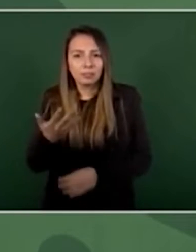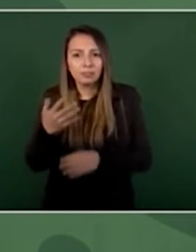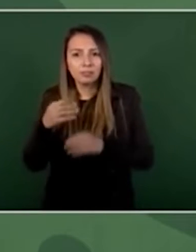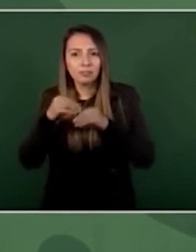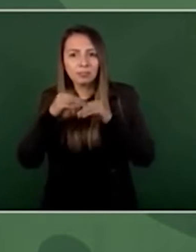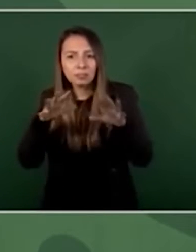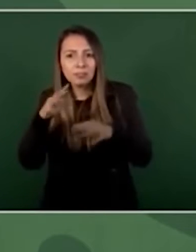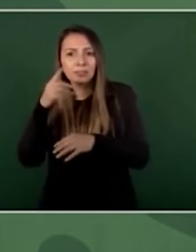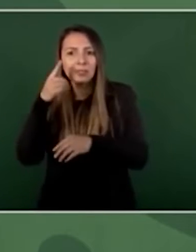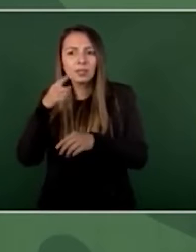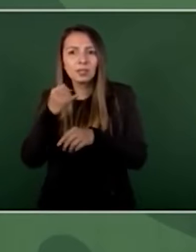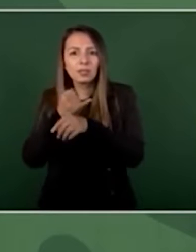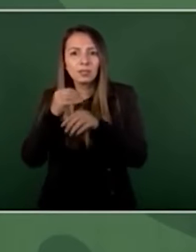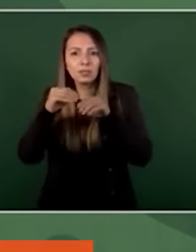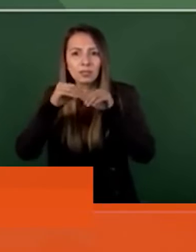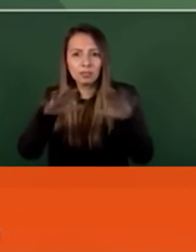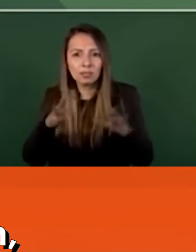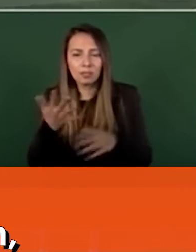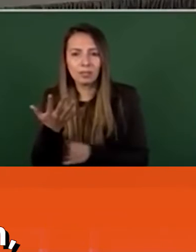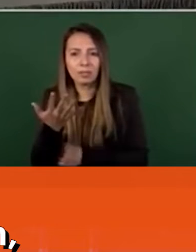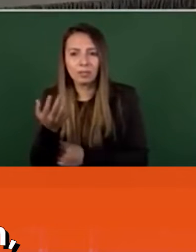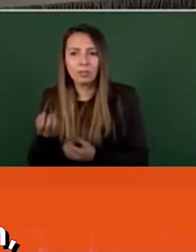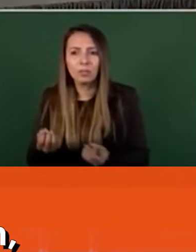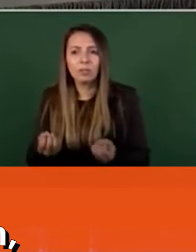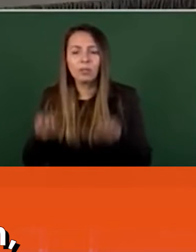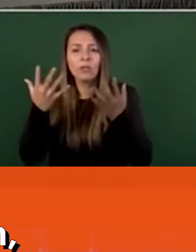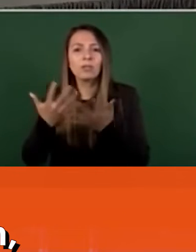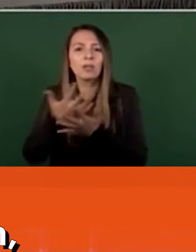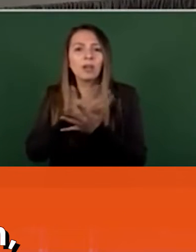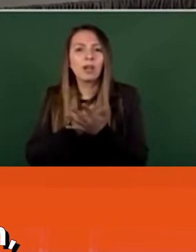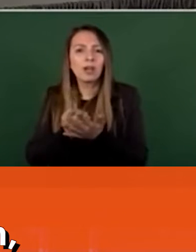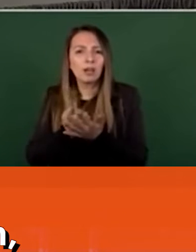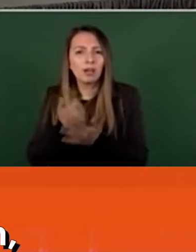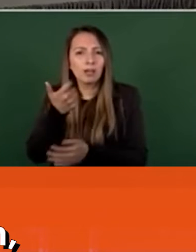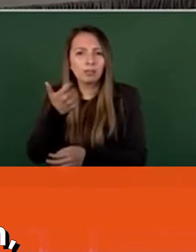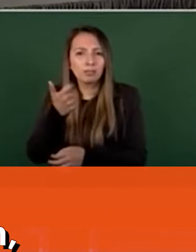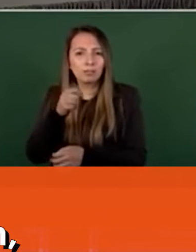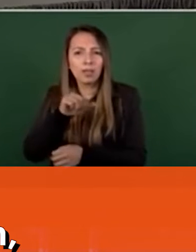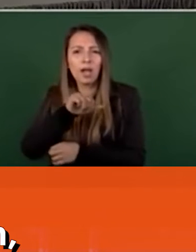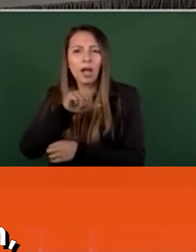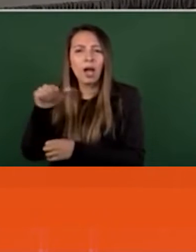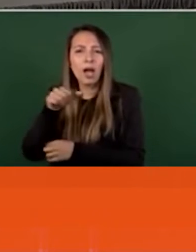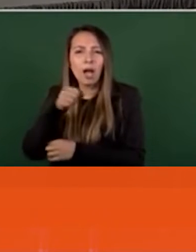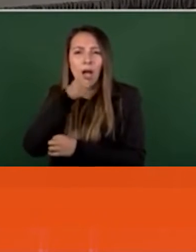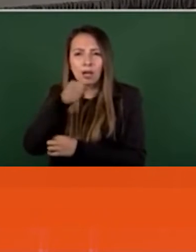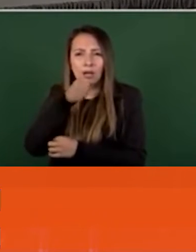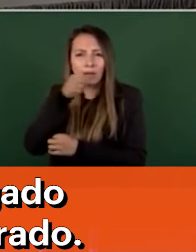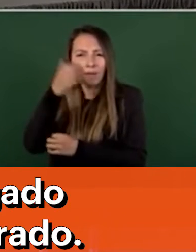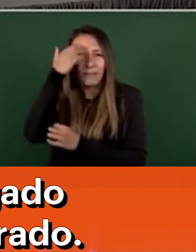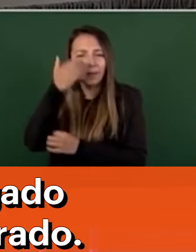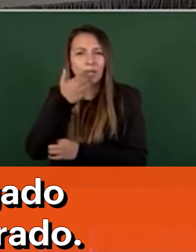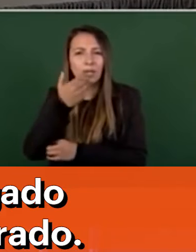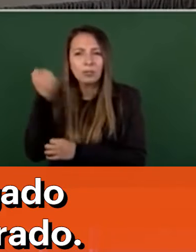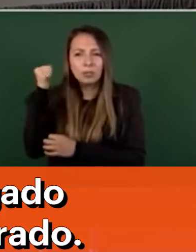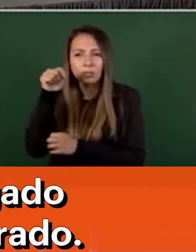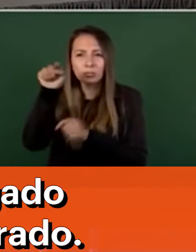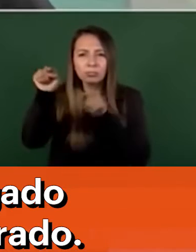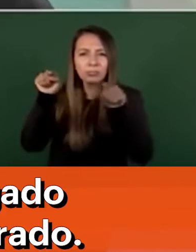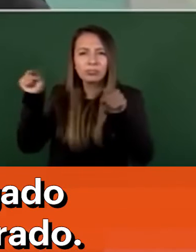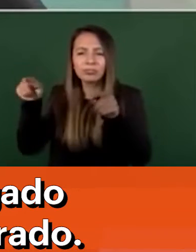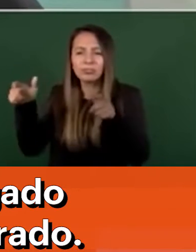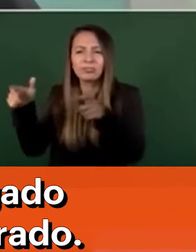sobre lo que ganan los periodistas famosos, porque también es una